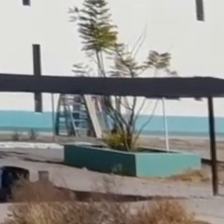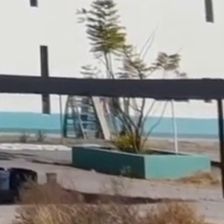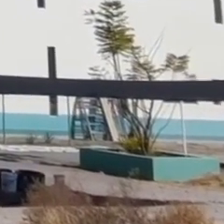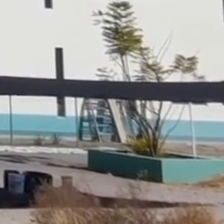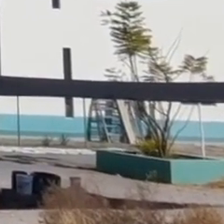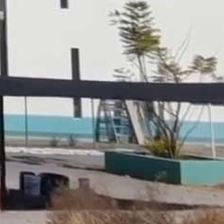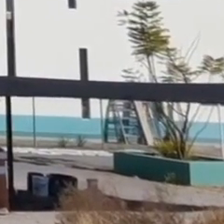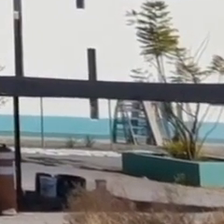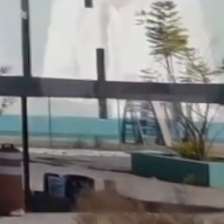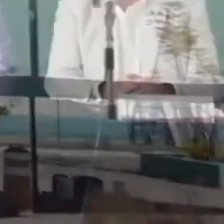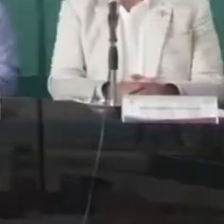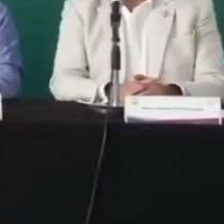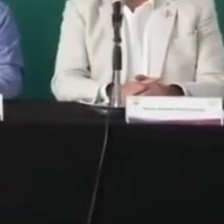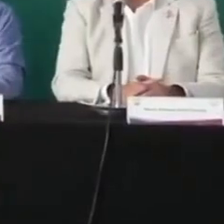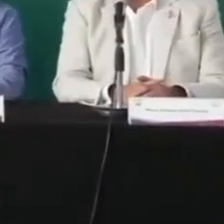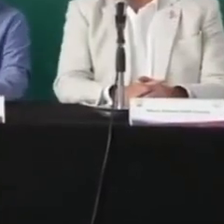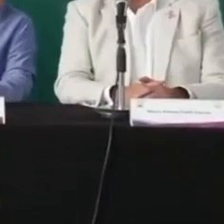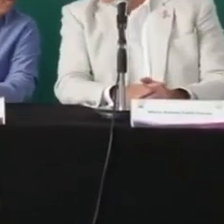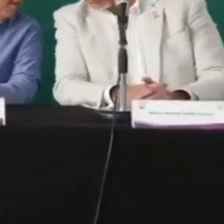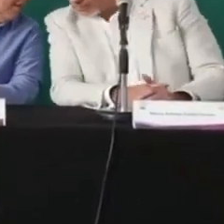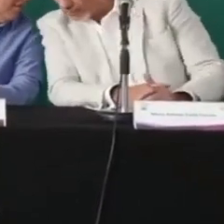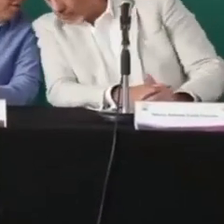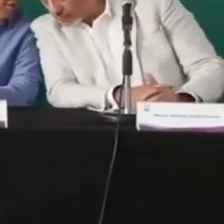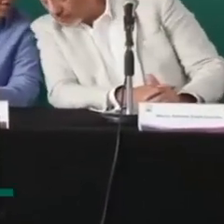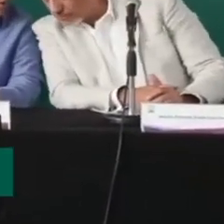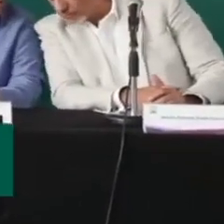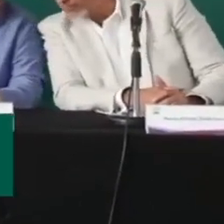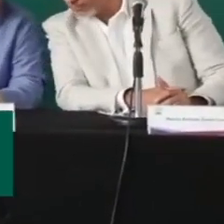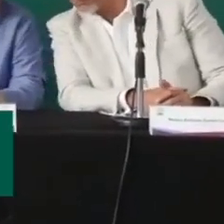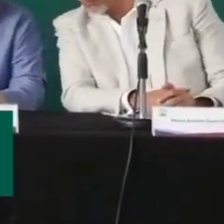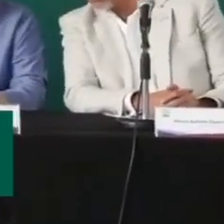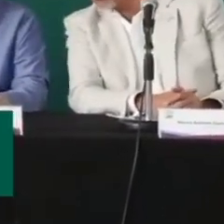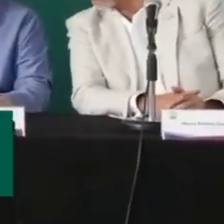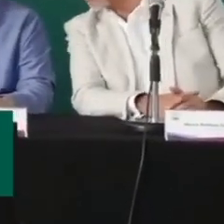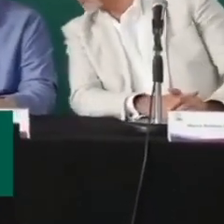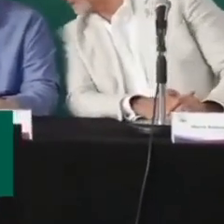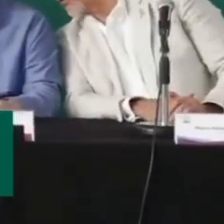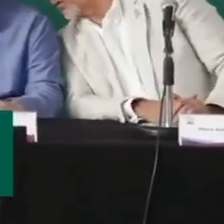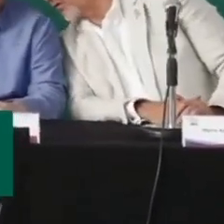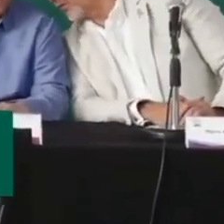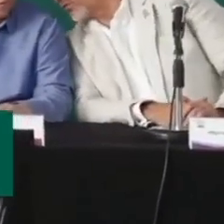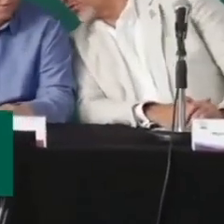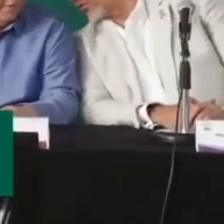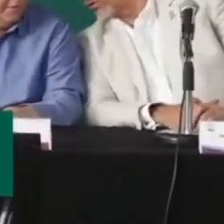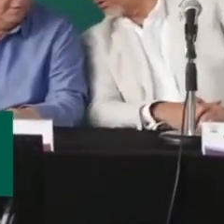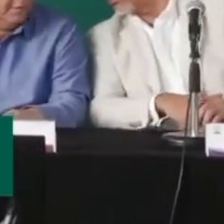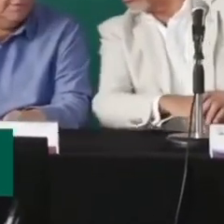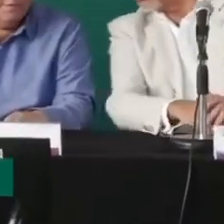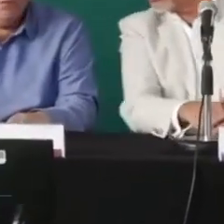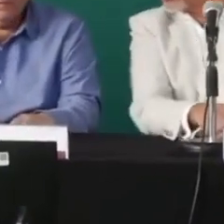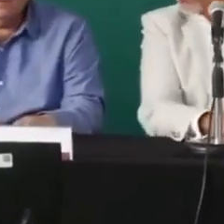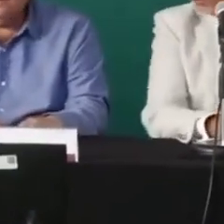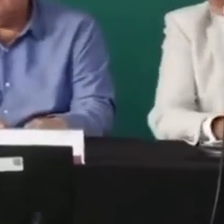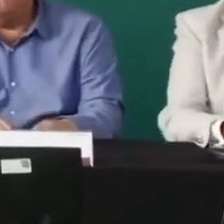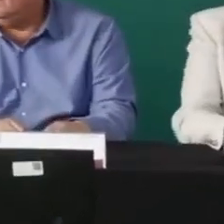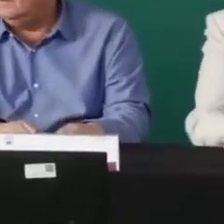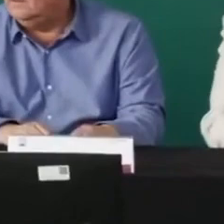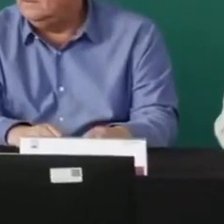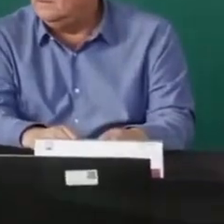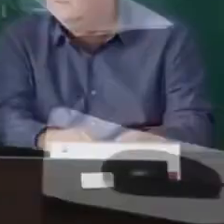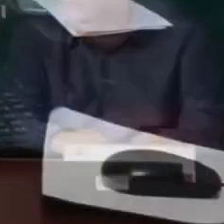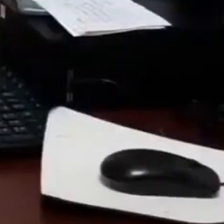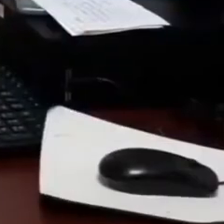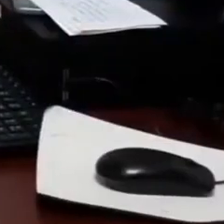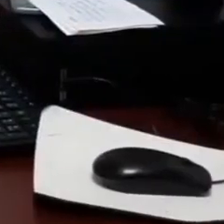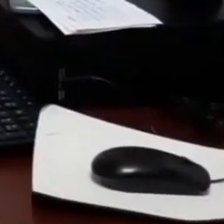arrancó en Morelos. El proceso inició el pasado 7 de octubre de 2022 con la firma del Acuerdo Marco para Implementar IMSS